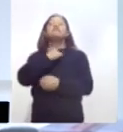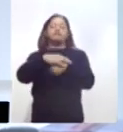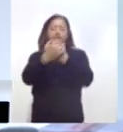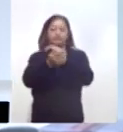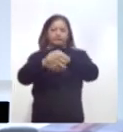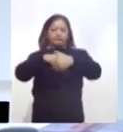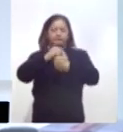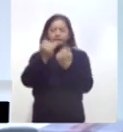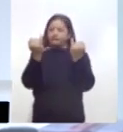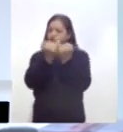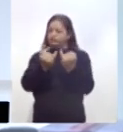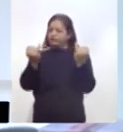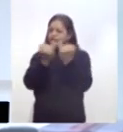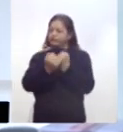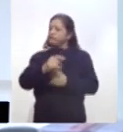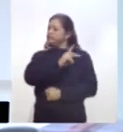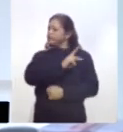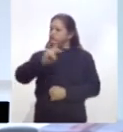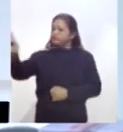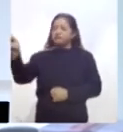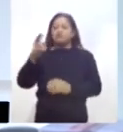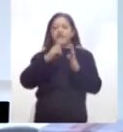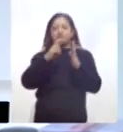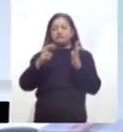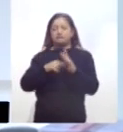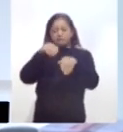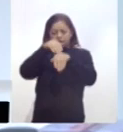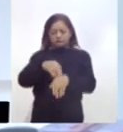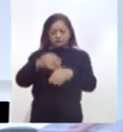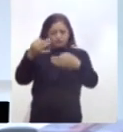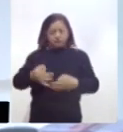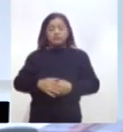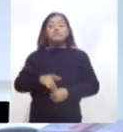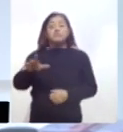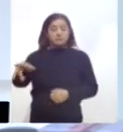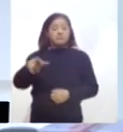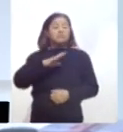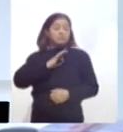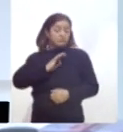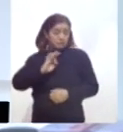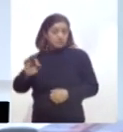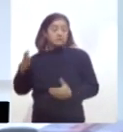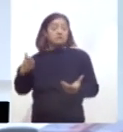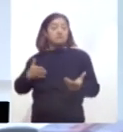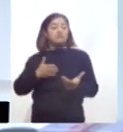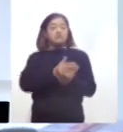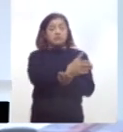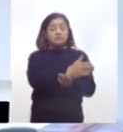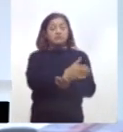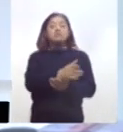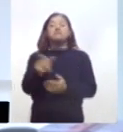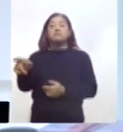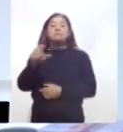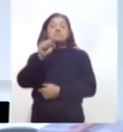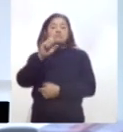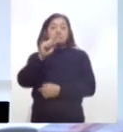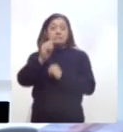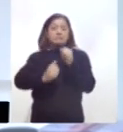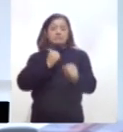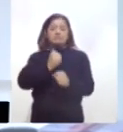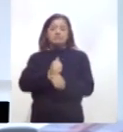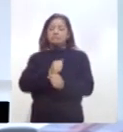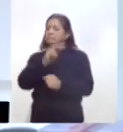las medidas de seguridad correspondientes, se le hace un test para ver si puede ingresar o no, es decir, que no tenga 60 años de edad